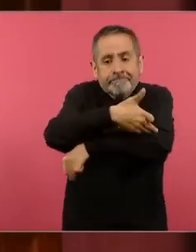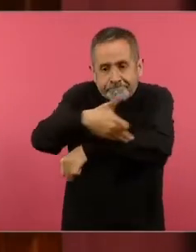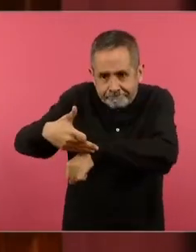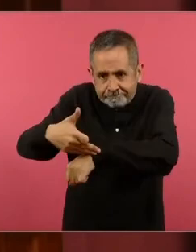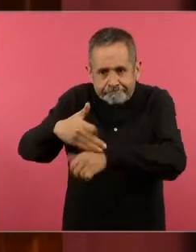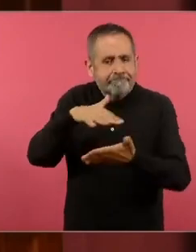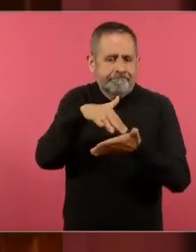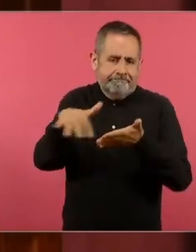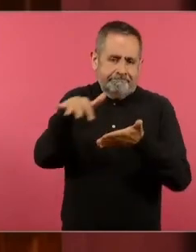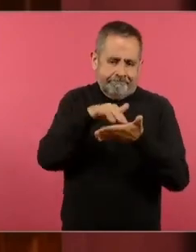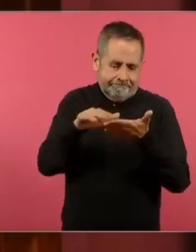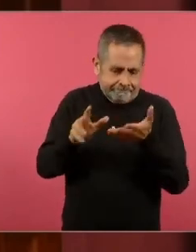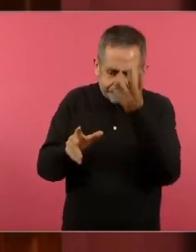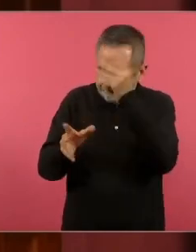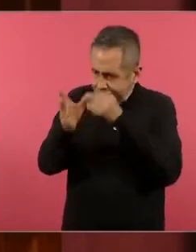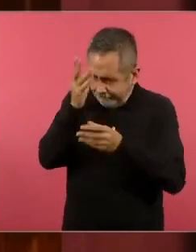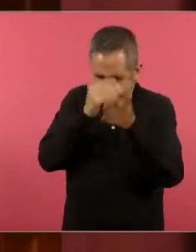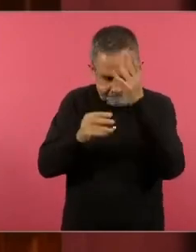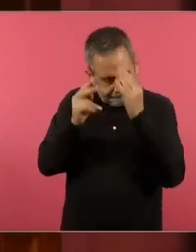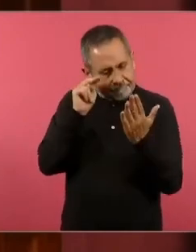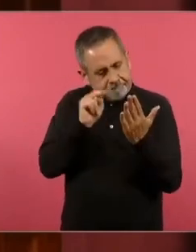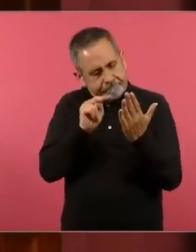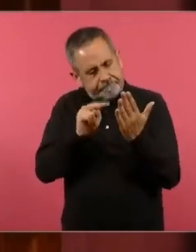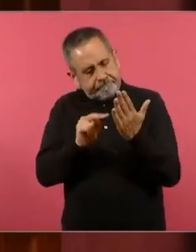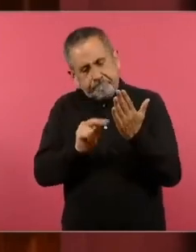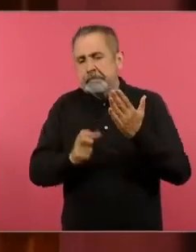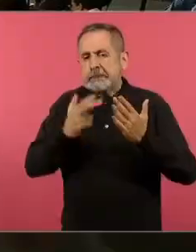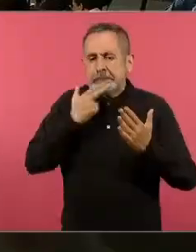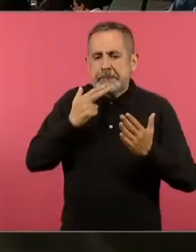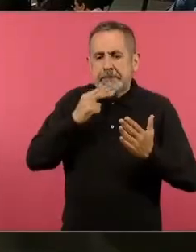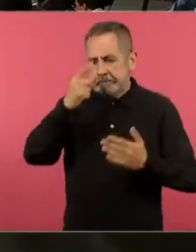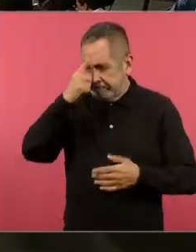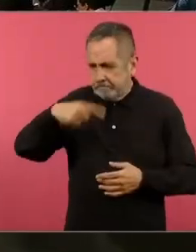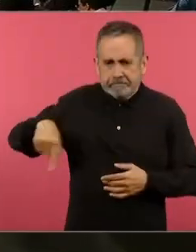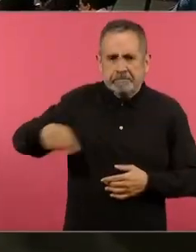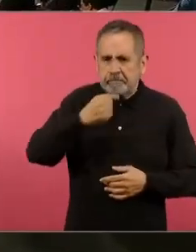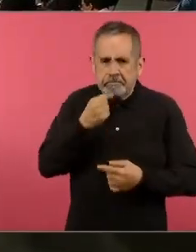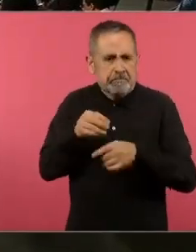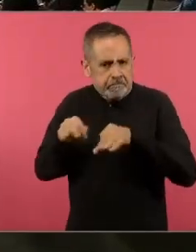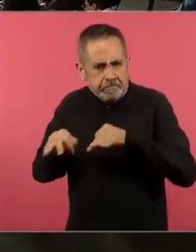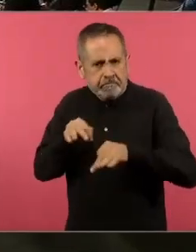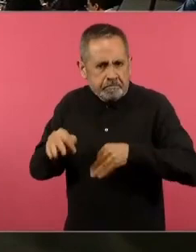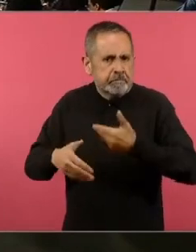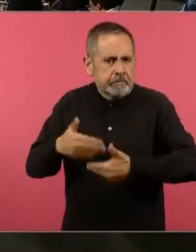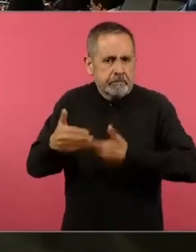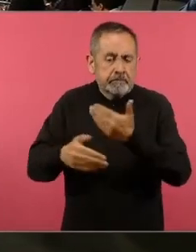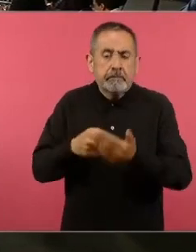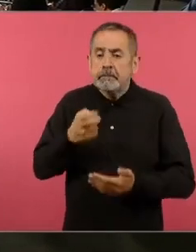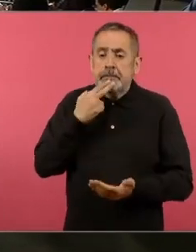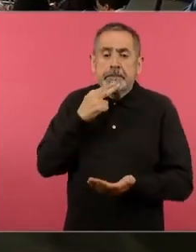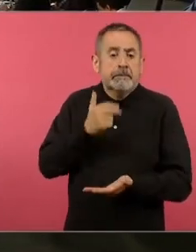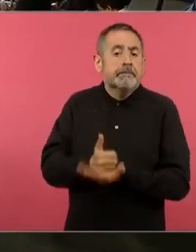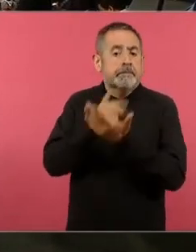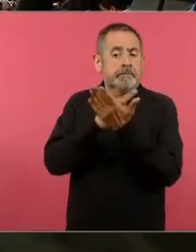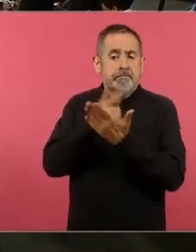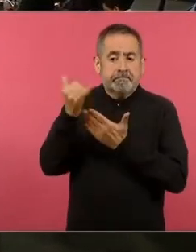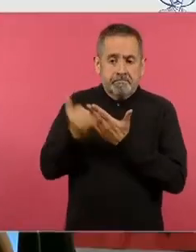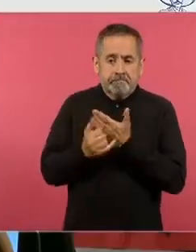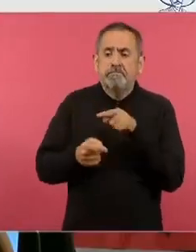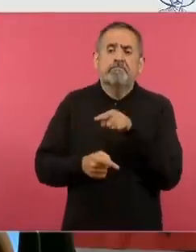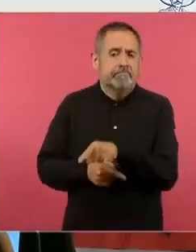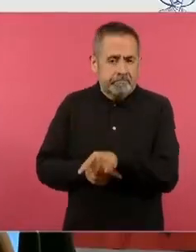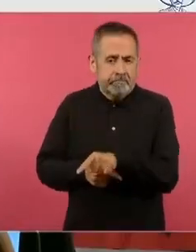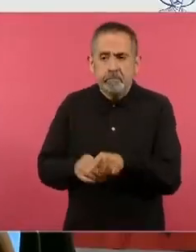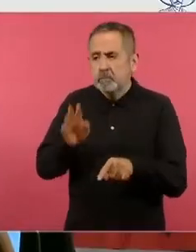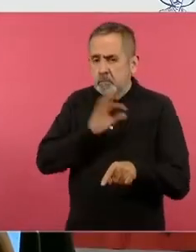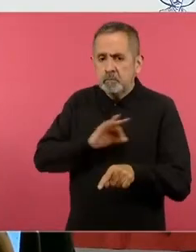es un libro que va a acompañar el trabajo del niño va a ayudar en el proyecto va a ayudar a que